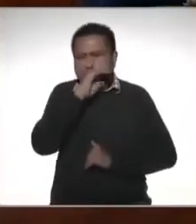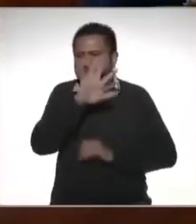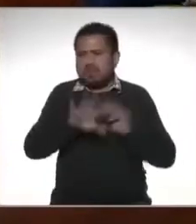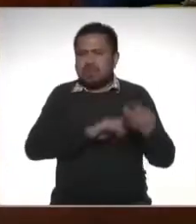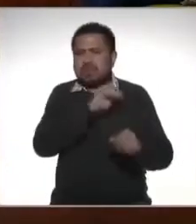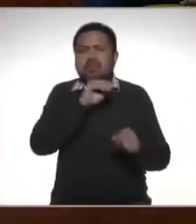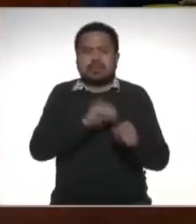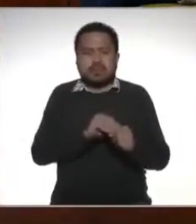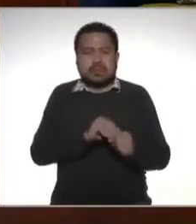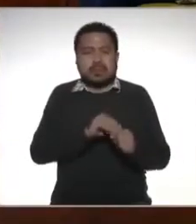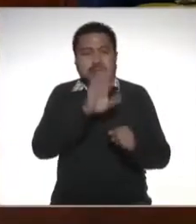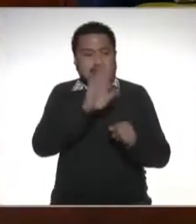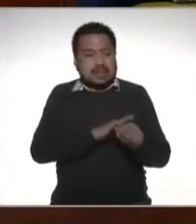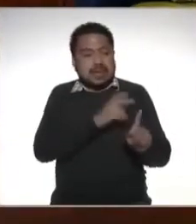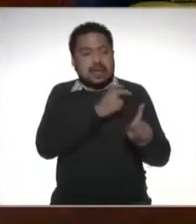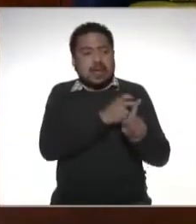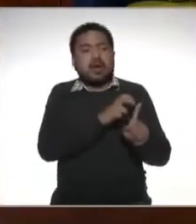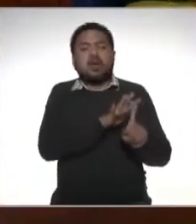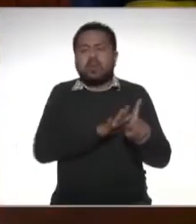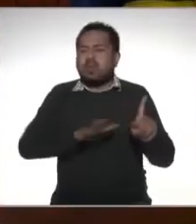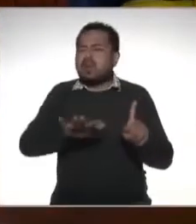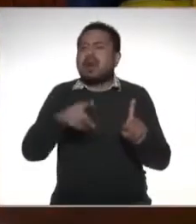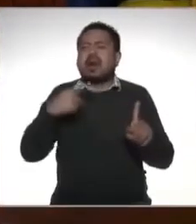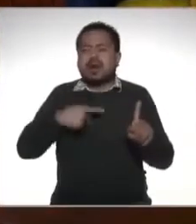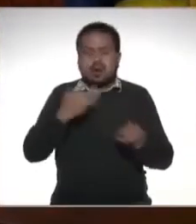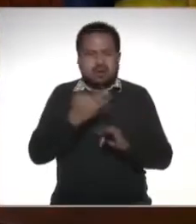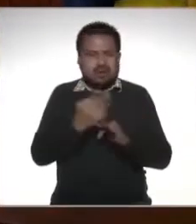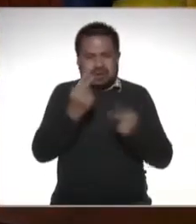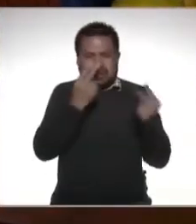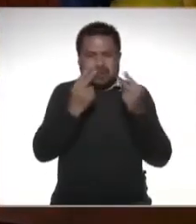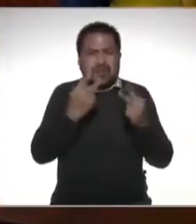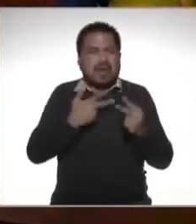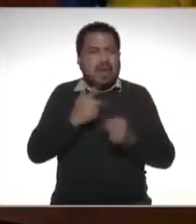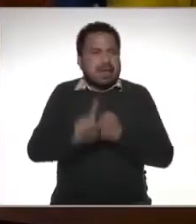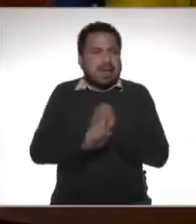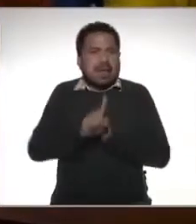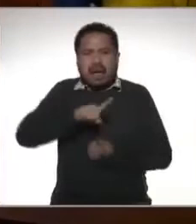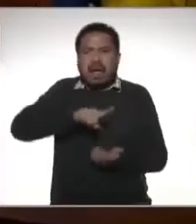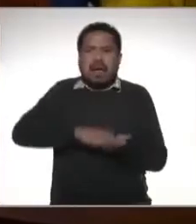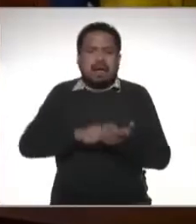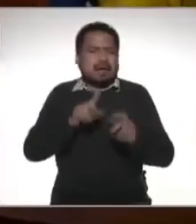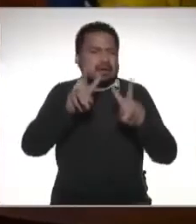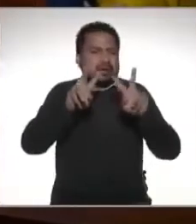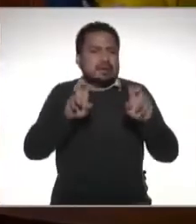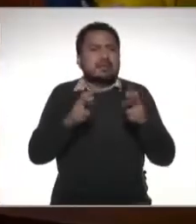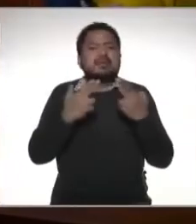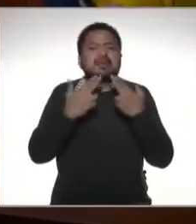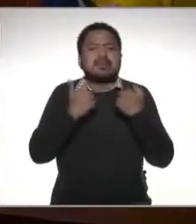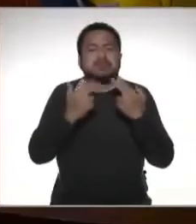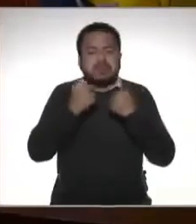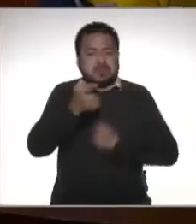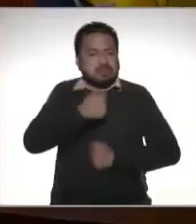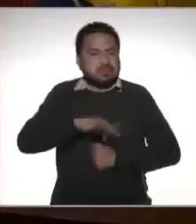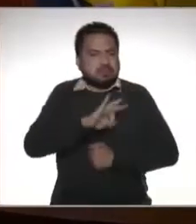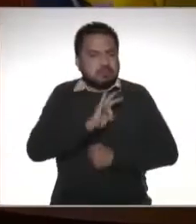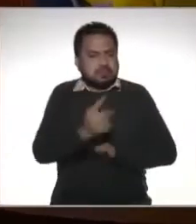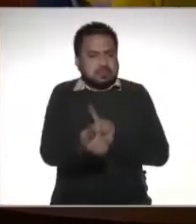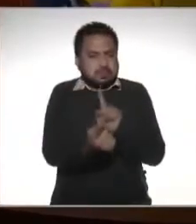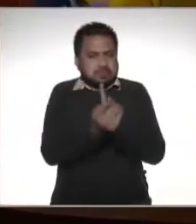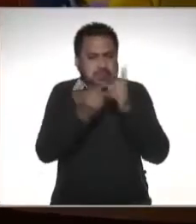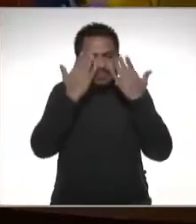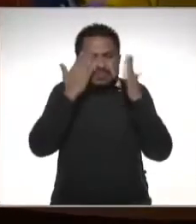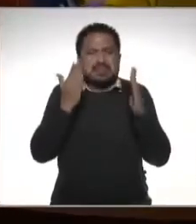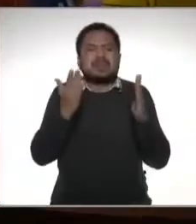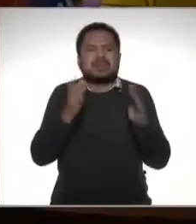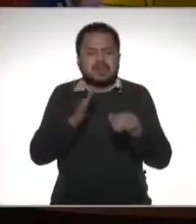y a él y a cualquier otro contribuyente que nos esté escuchando que tenga alguna problemática en materia fiscal puede acercarse abiertamente